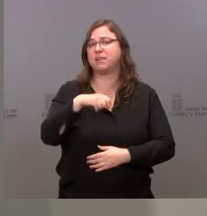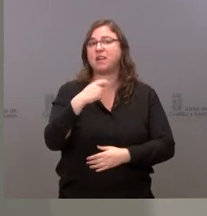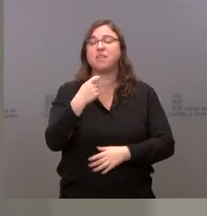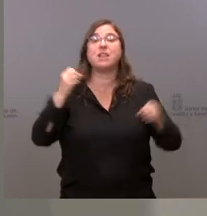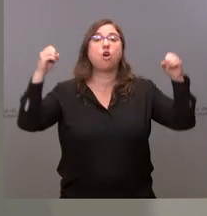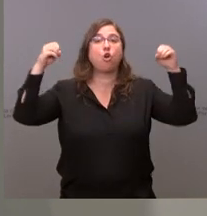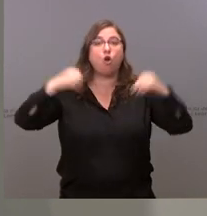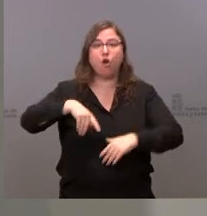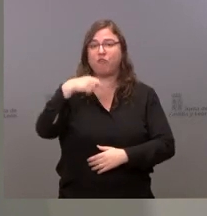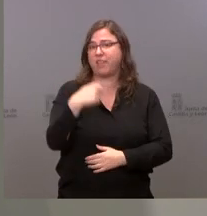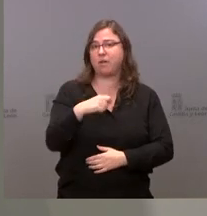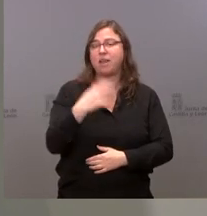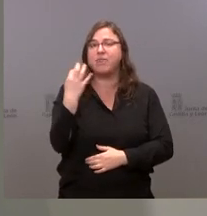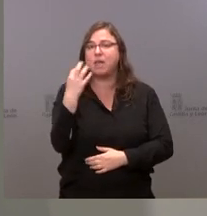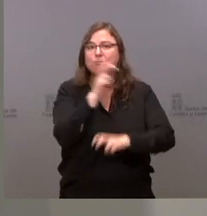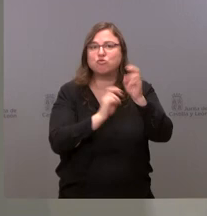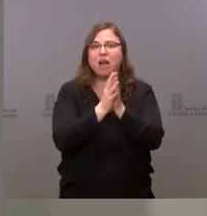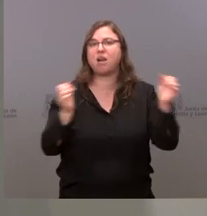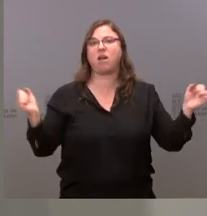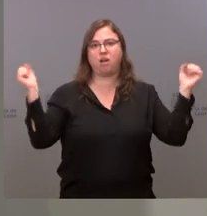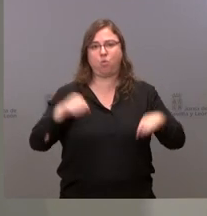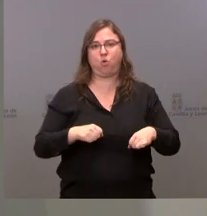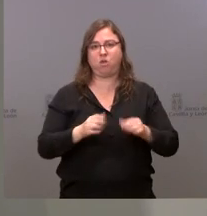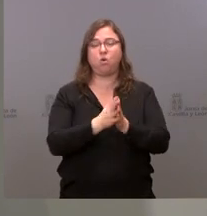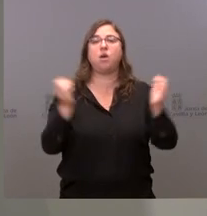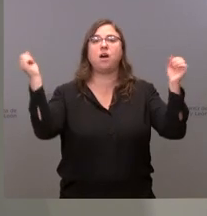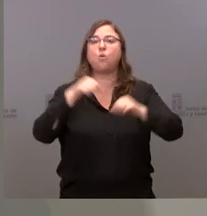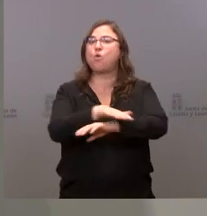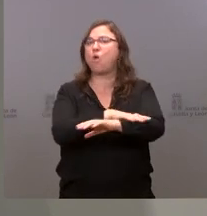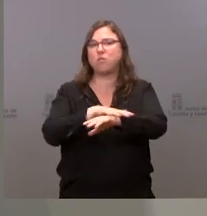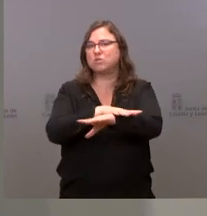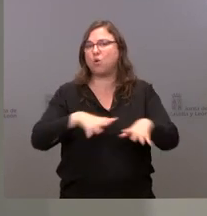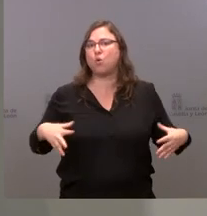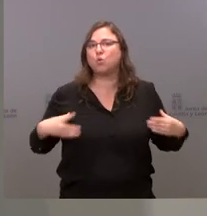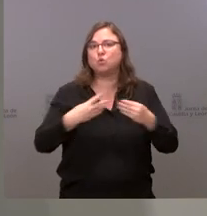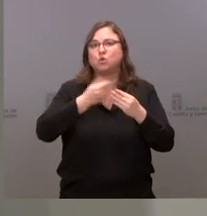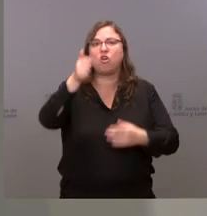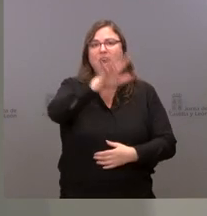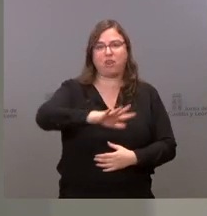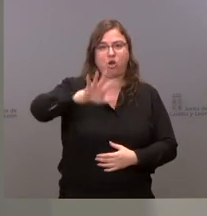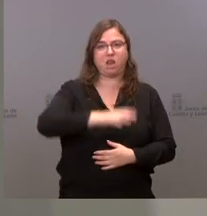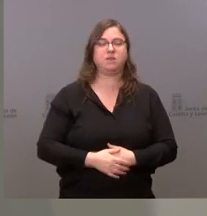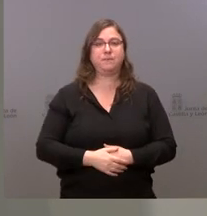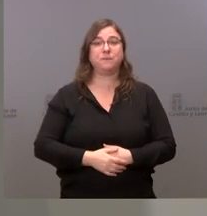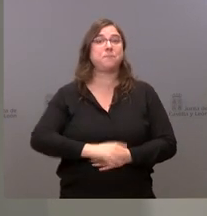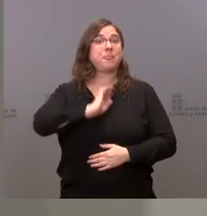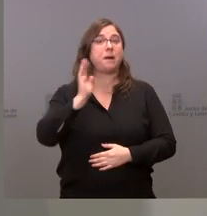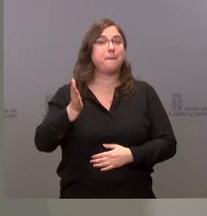presidentes llegara a acuerdos y llegara a acuerdos para el ámbito conjunto nacional. Mañana hay